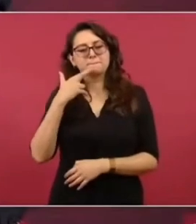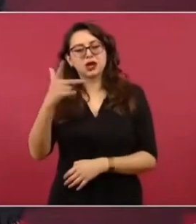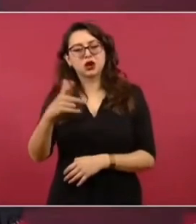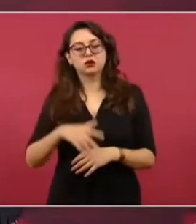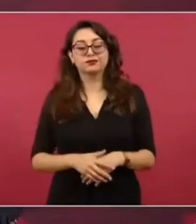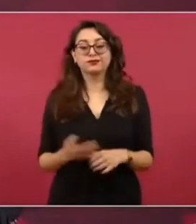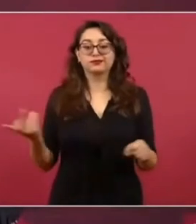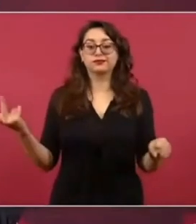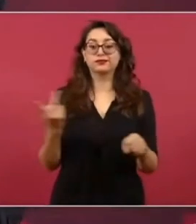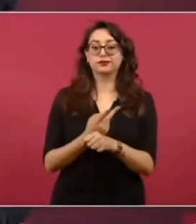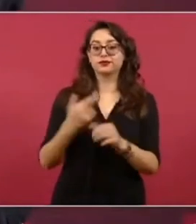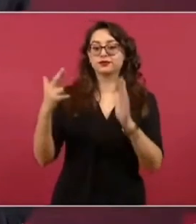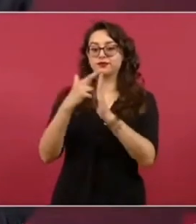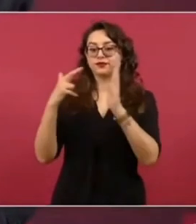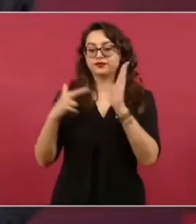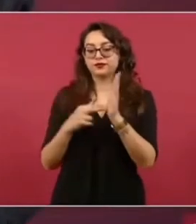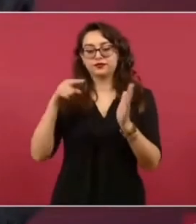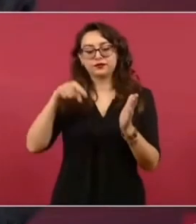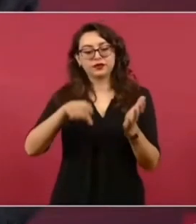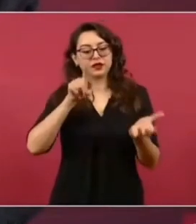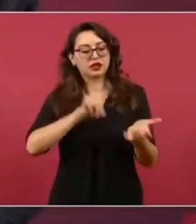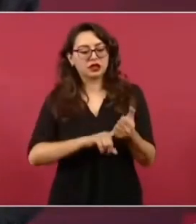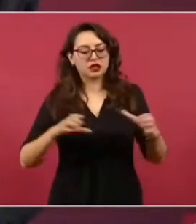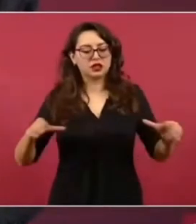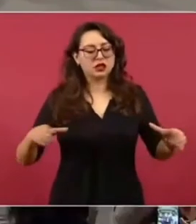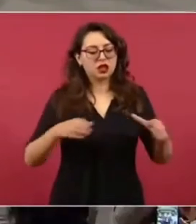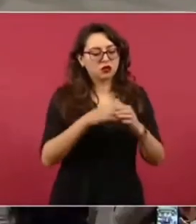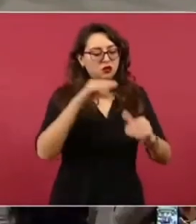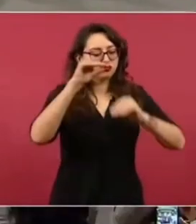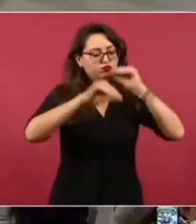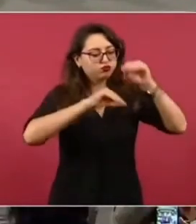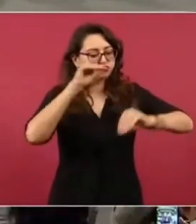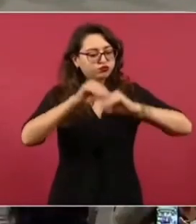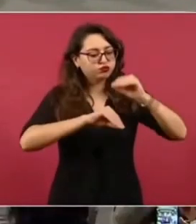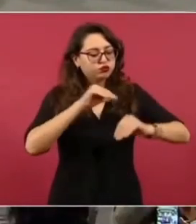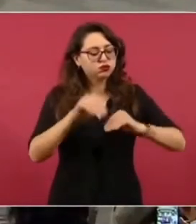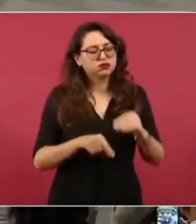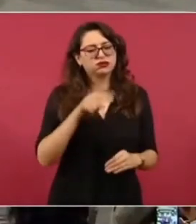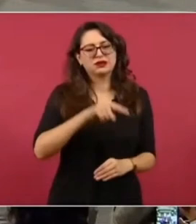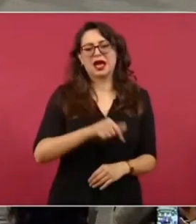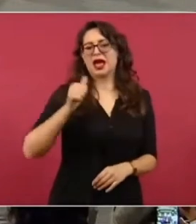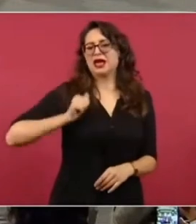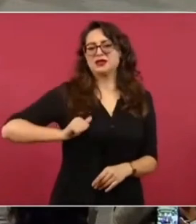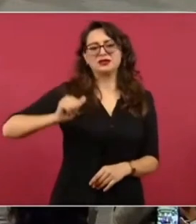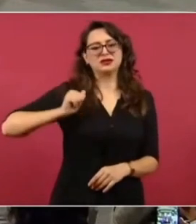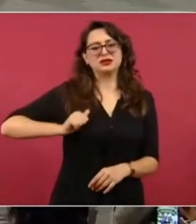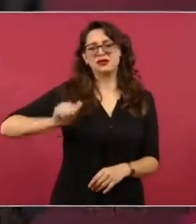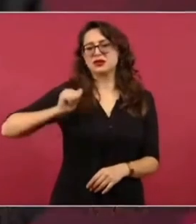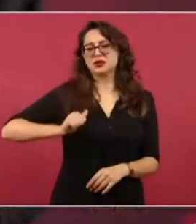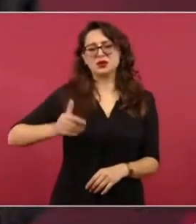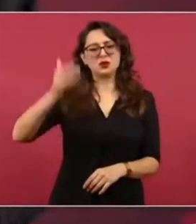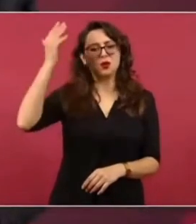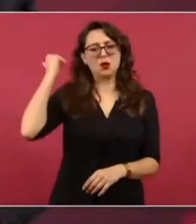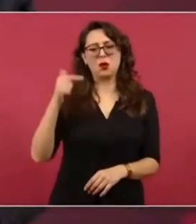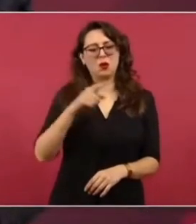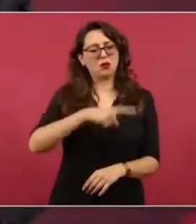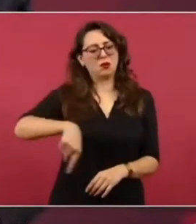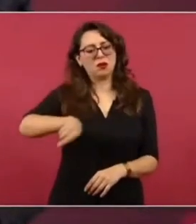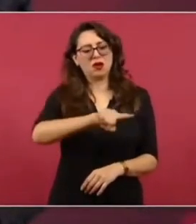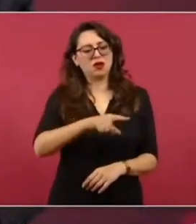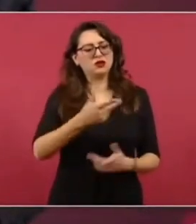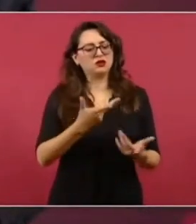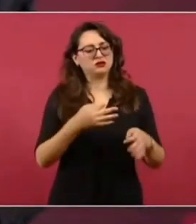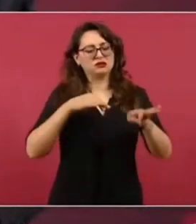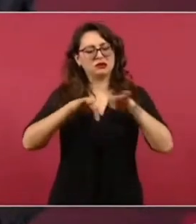un grupo de funcionarios conservadores que todavía alcanzaron a trabajar en el primer año